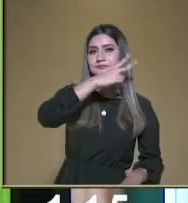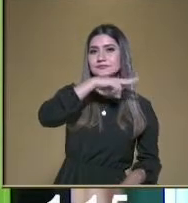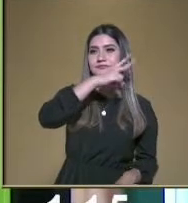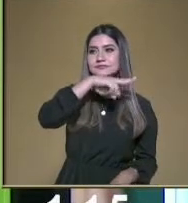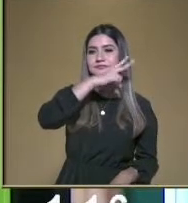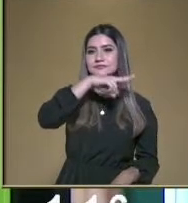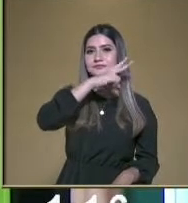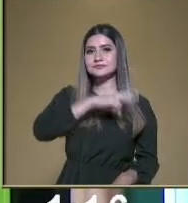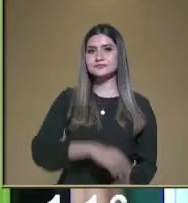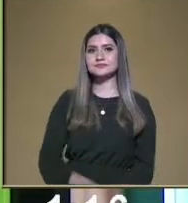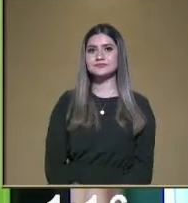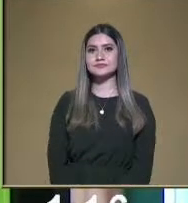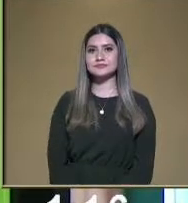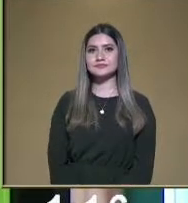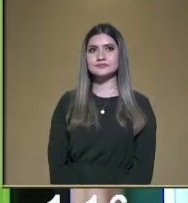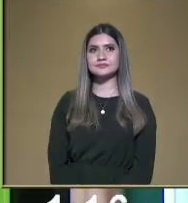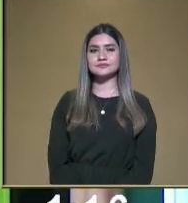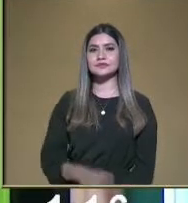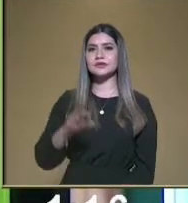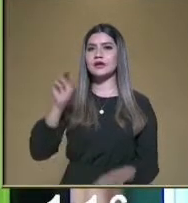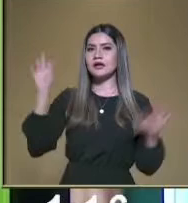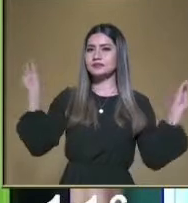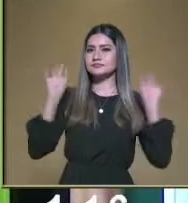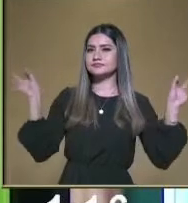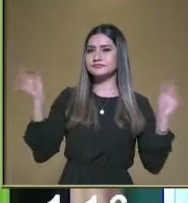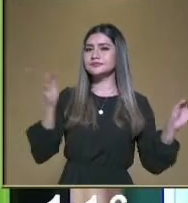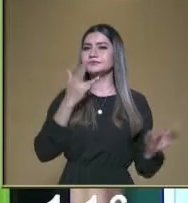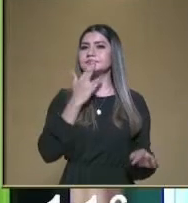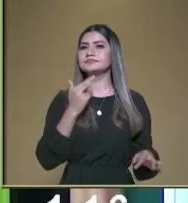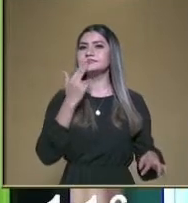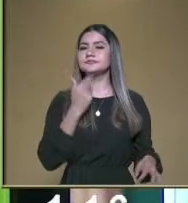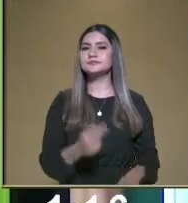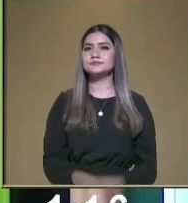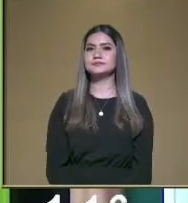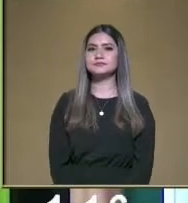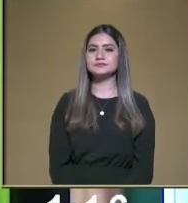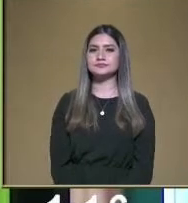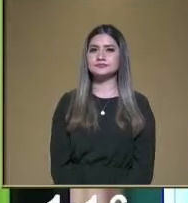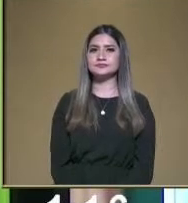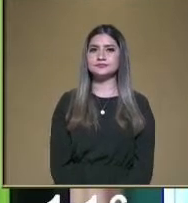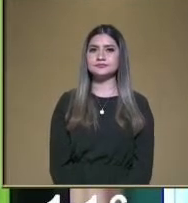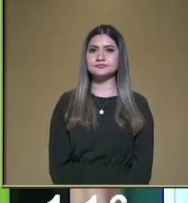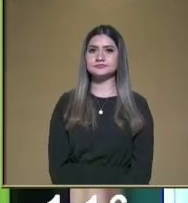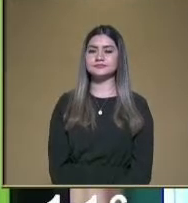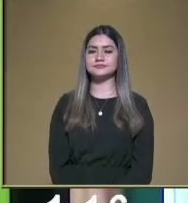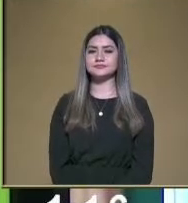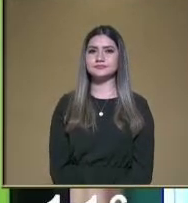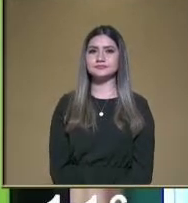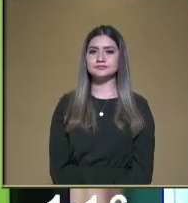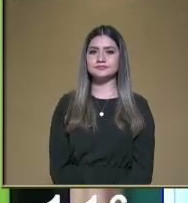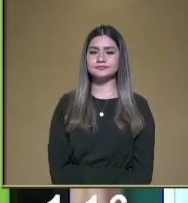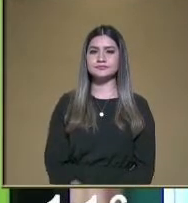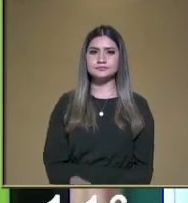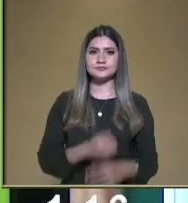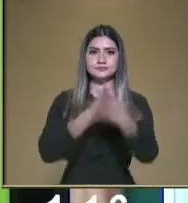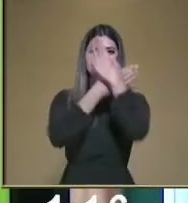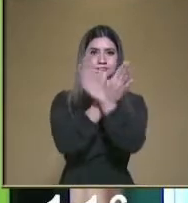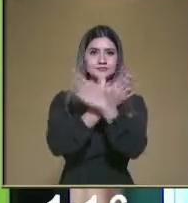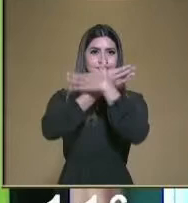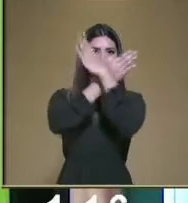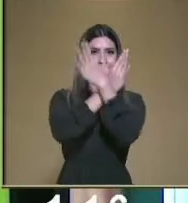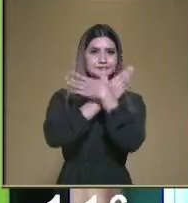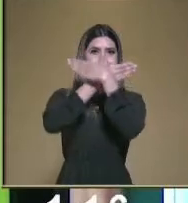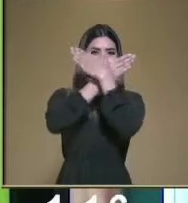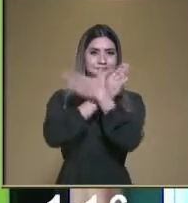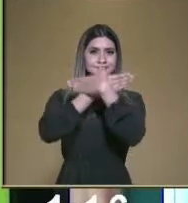coad, a la abeja, a la mariposa, a la papalot